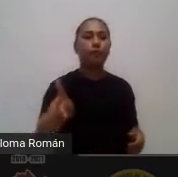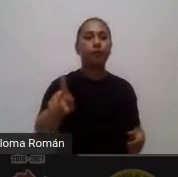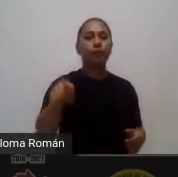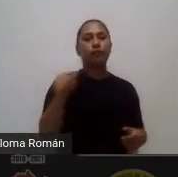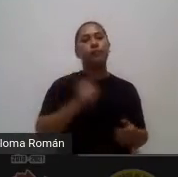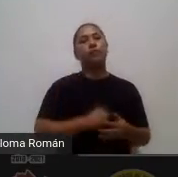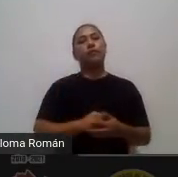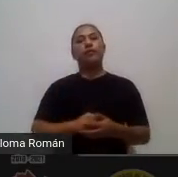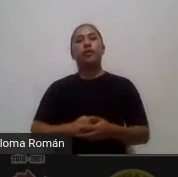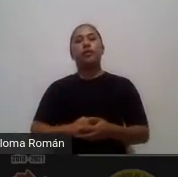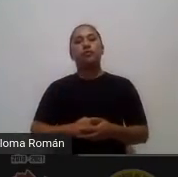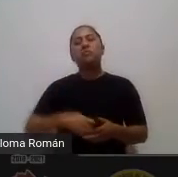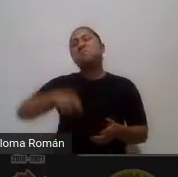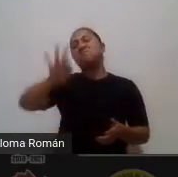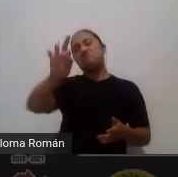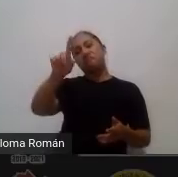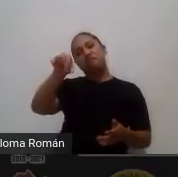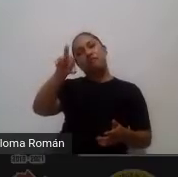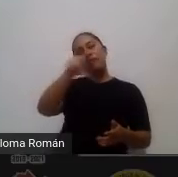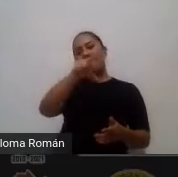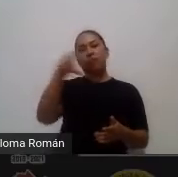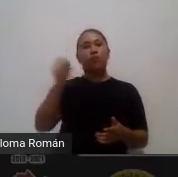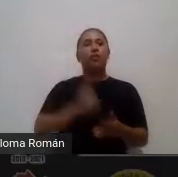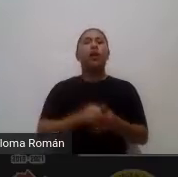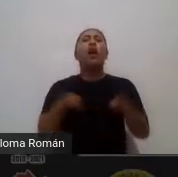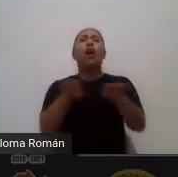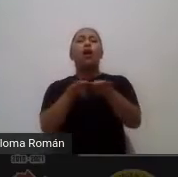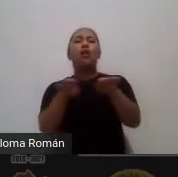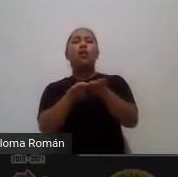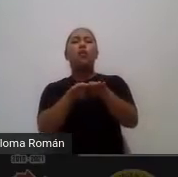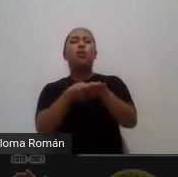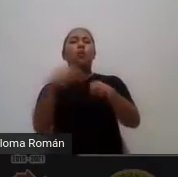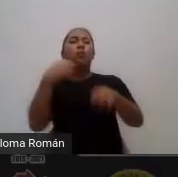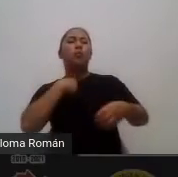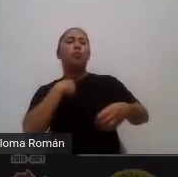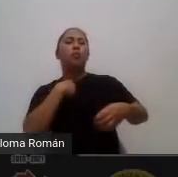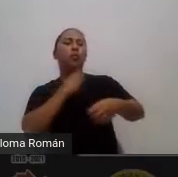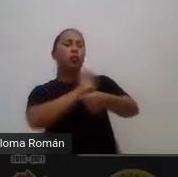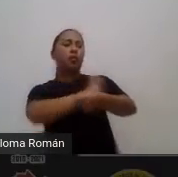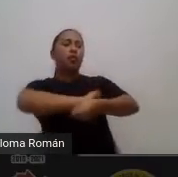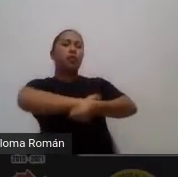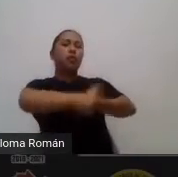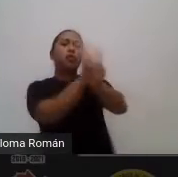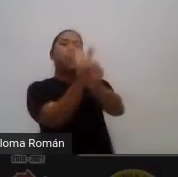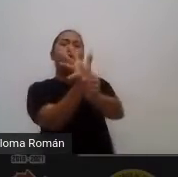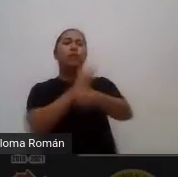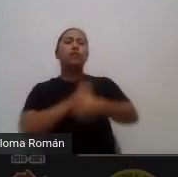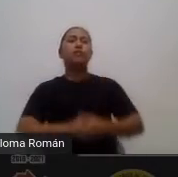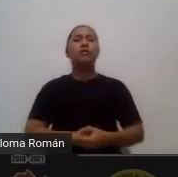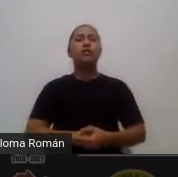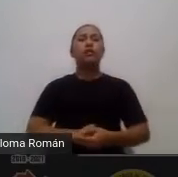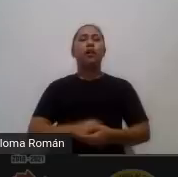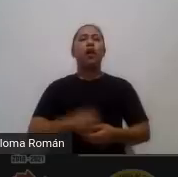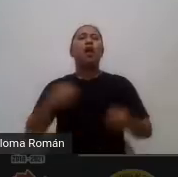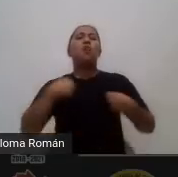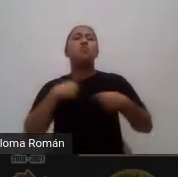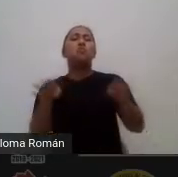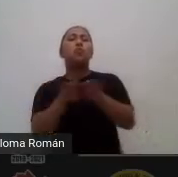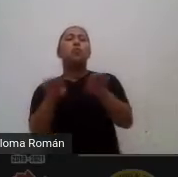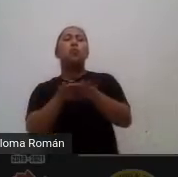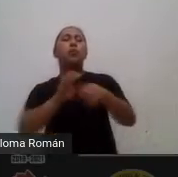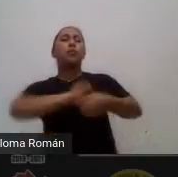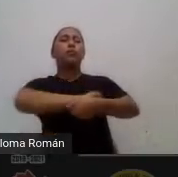de un fenómeno como me ataca el coronavirus bueno como me ataca el coronavirus